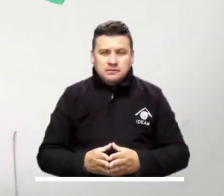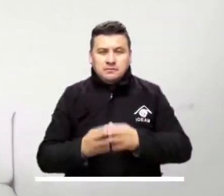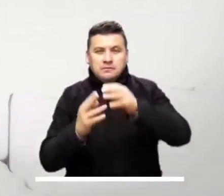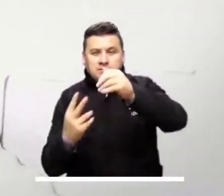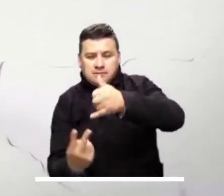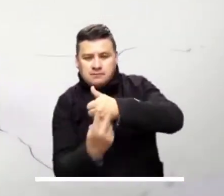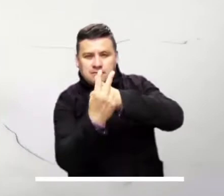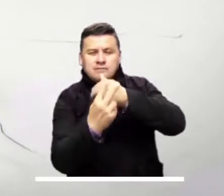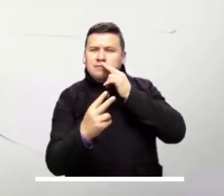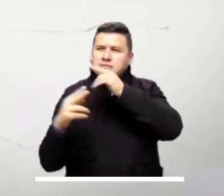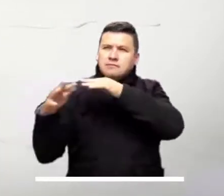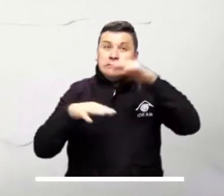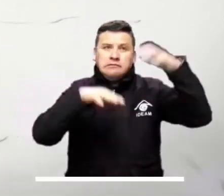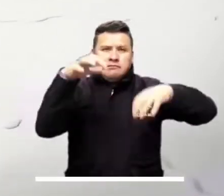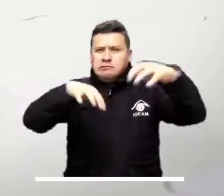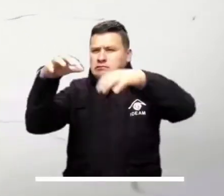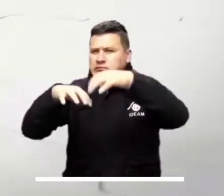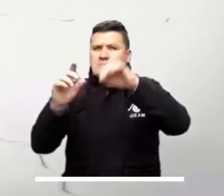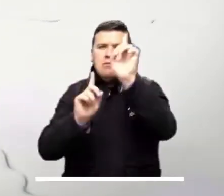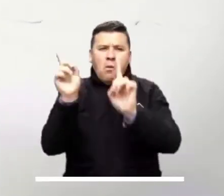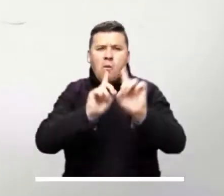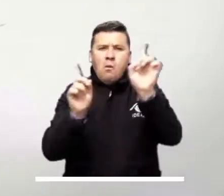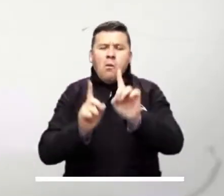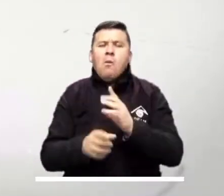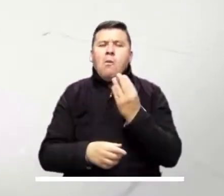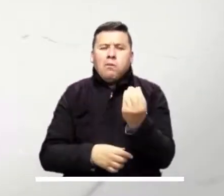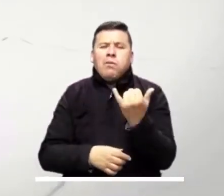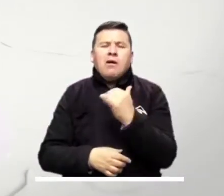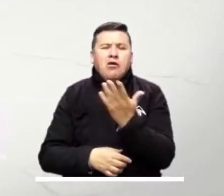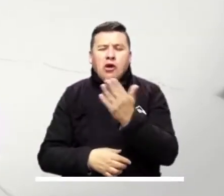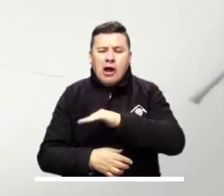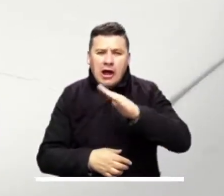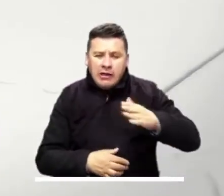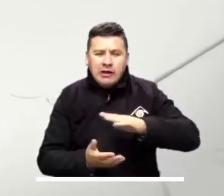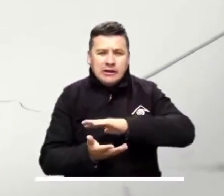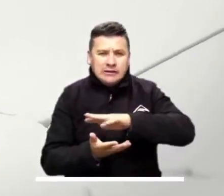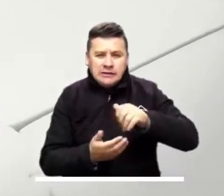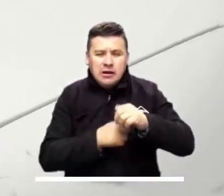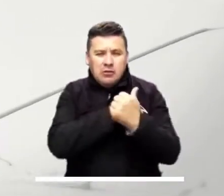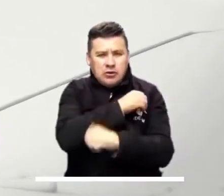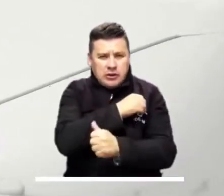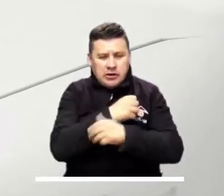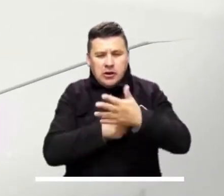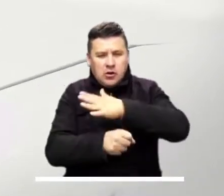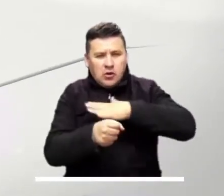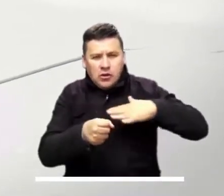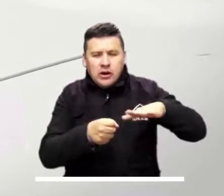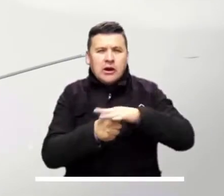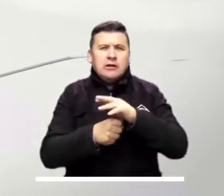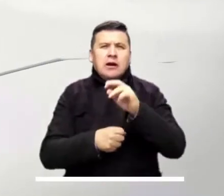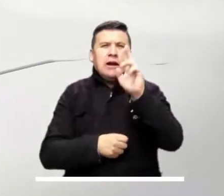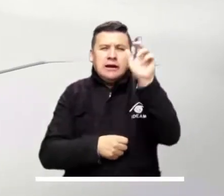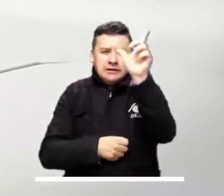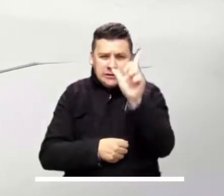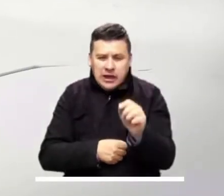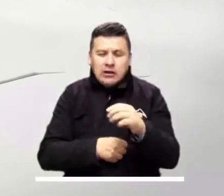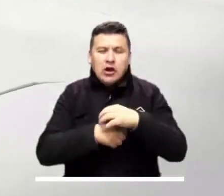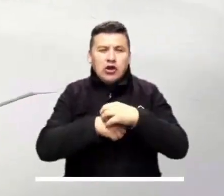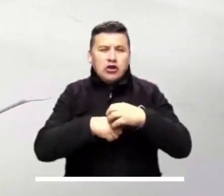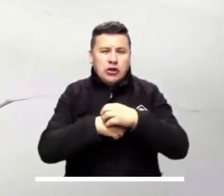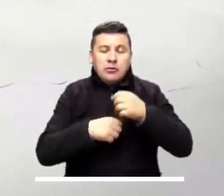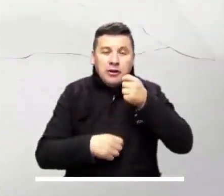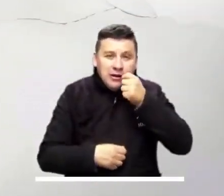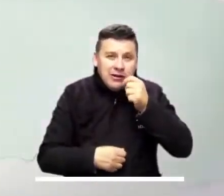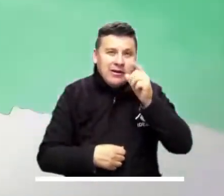La zona andina tendrá algunas precipitaciones y actividad eléctrica sobre Antioquia, Santander, Boyacá, Cundinamarca, Rizaralda,